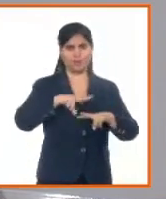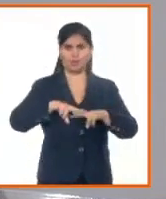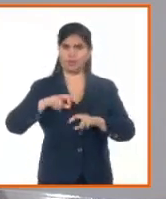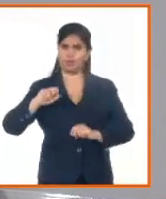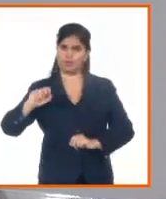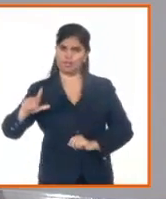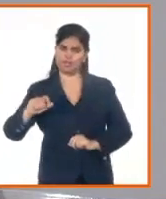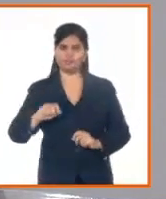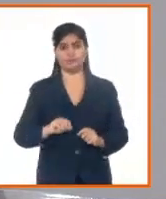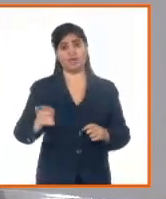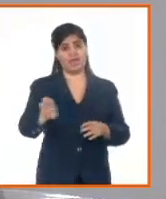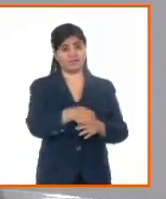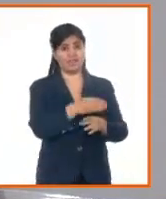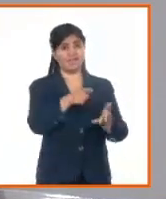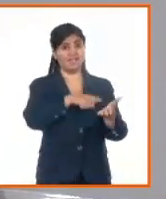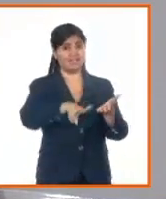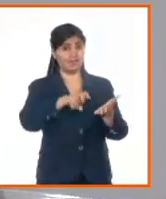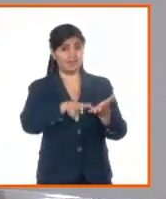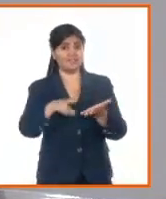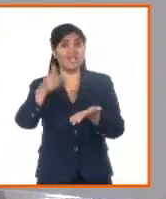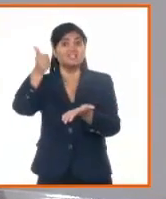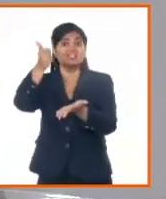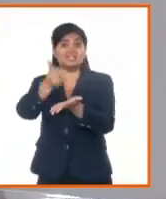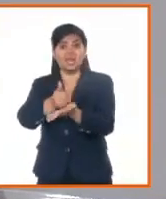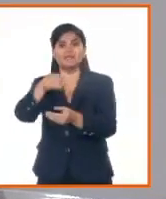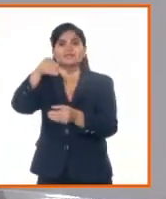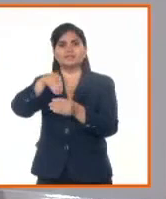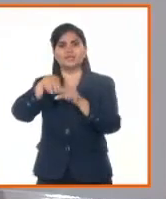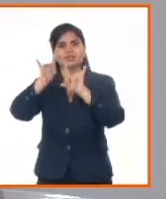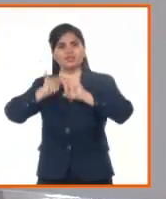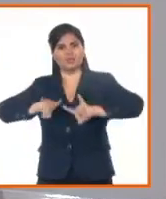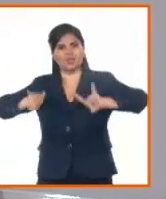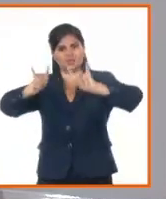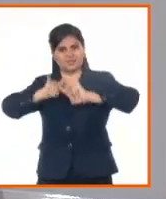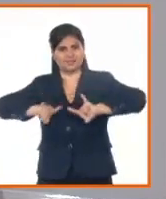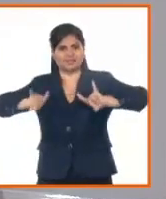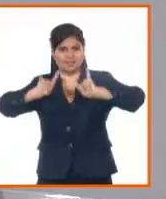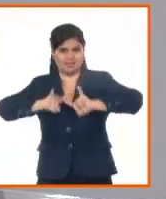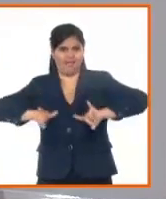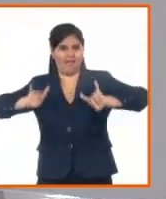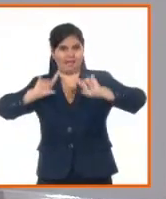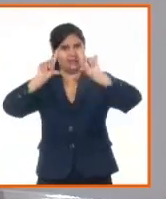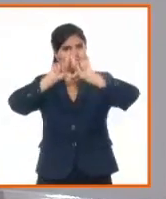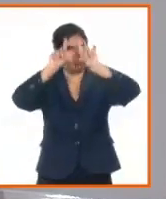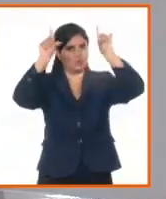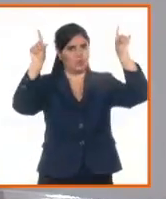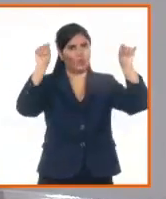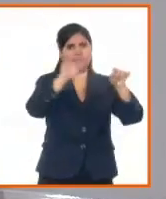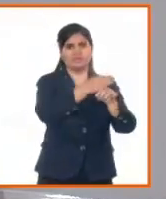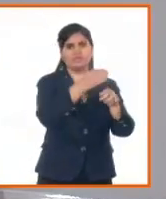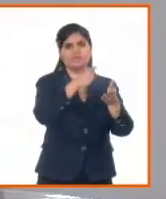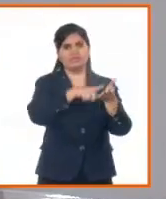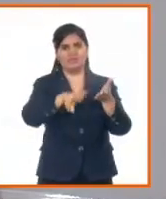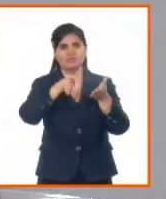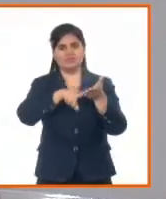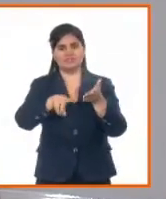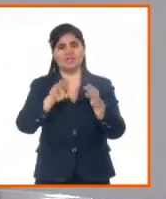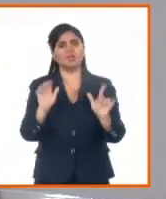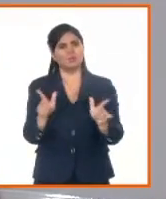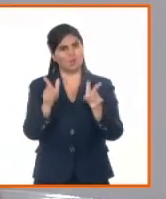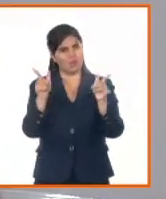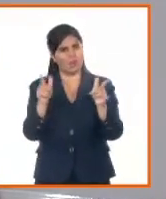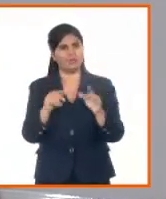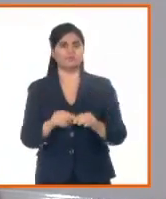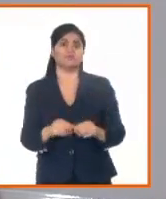y en todas las que existen las condiciones lo vamos a crear. Esto yo creo que es algo muy importante porque ya nos permite a los